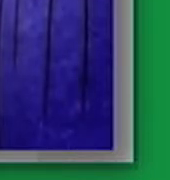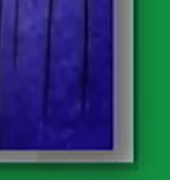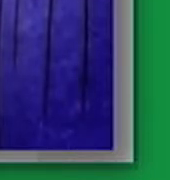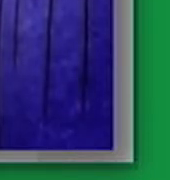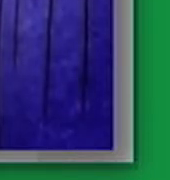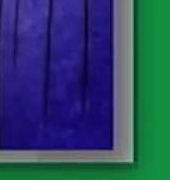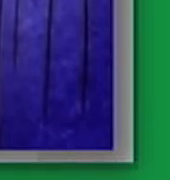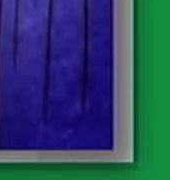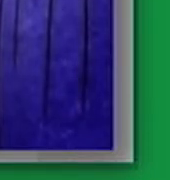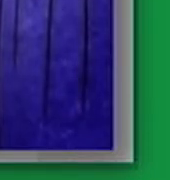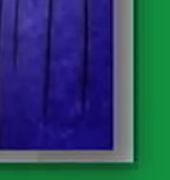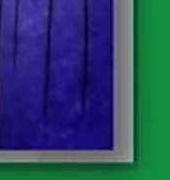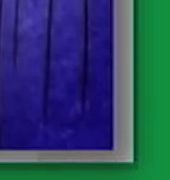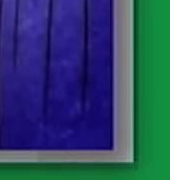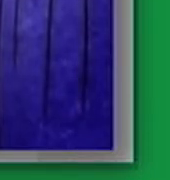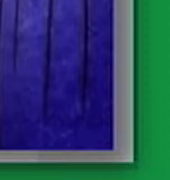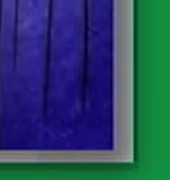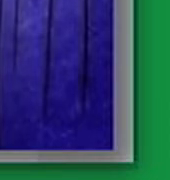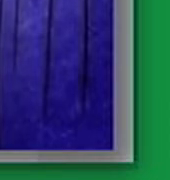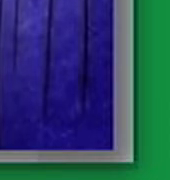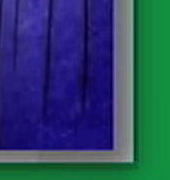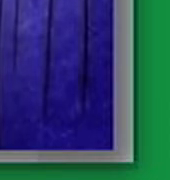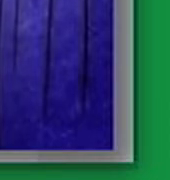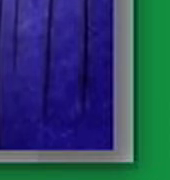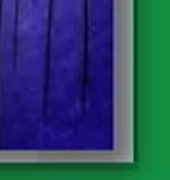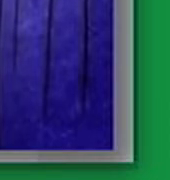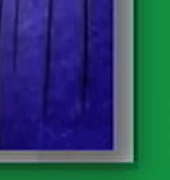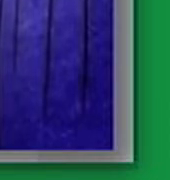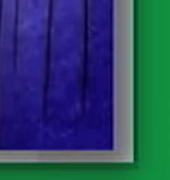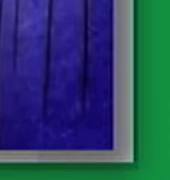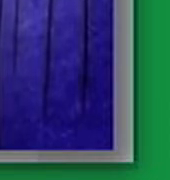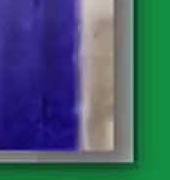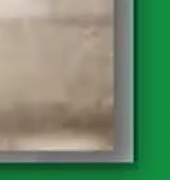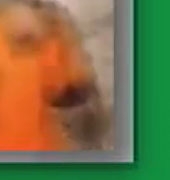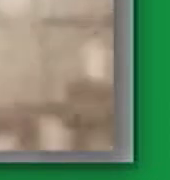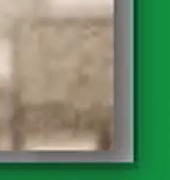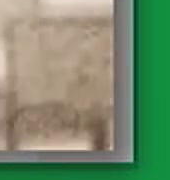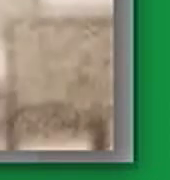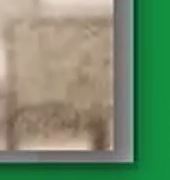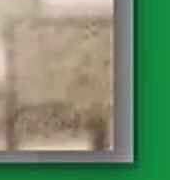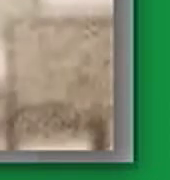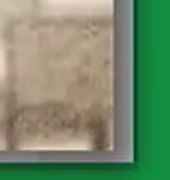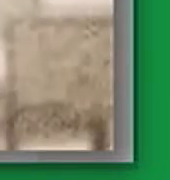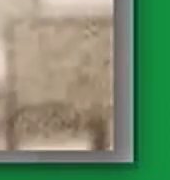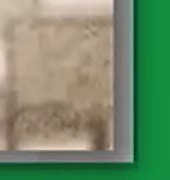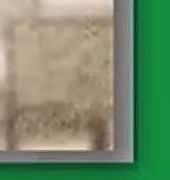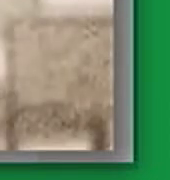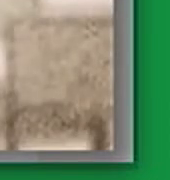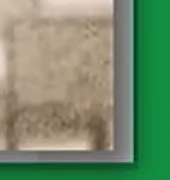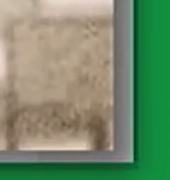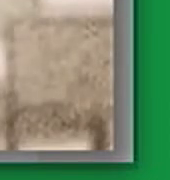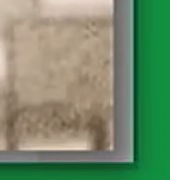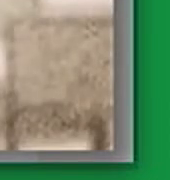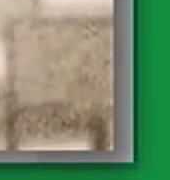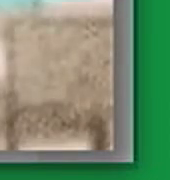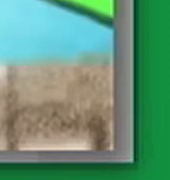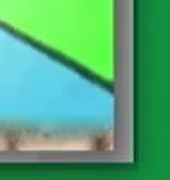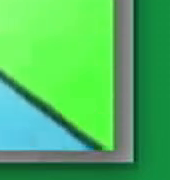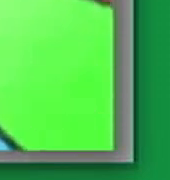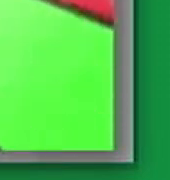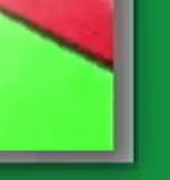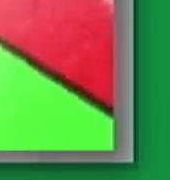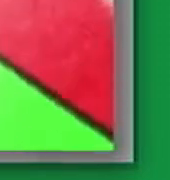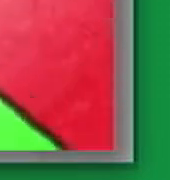Esto no fue culpa mía Y no fui yo ¿Quién fallé? Soy más fuerte cada día